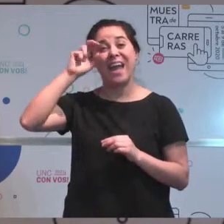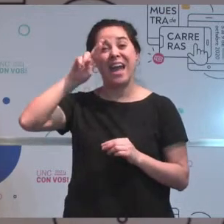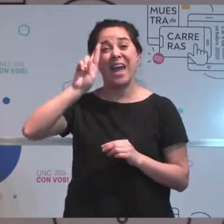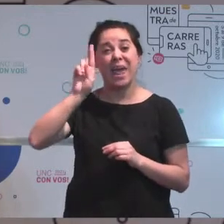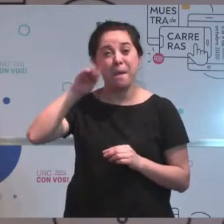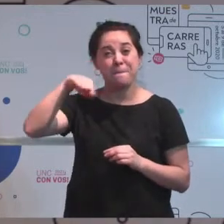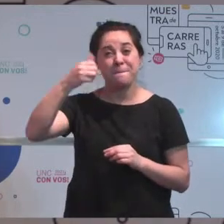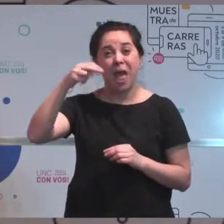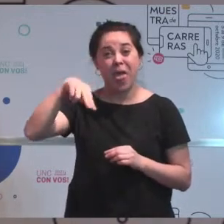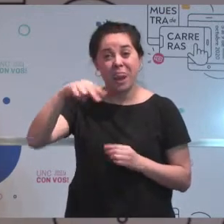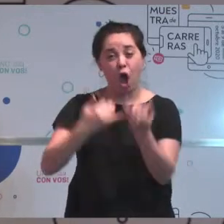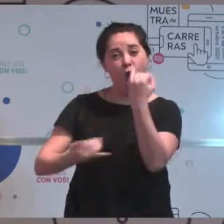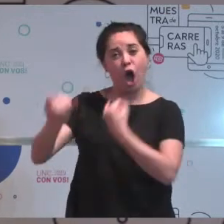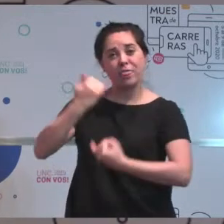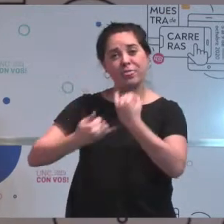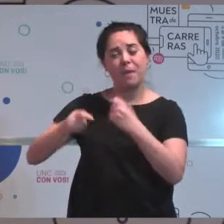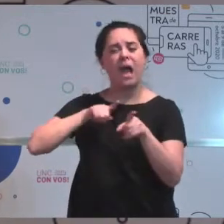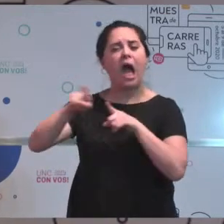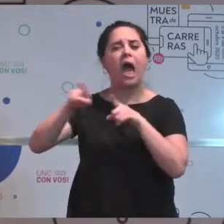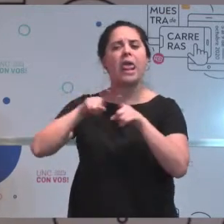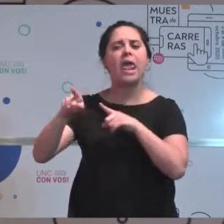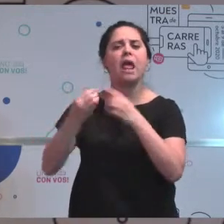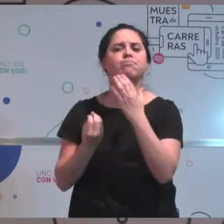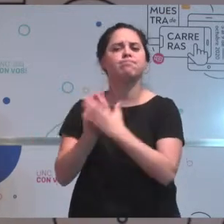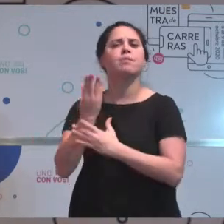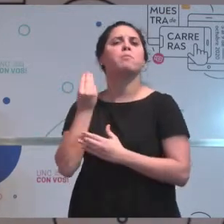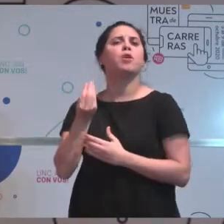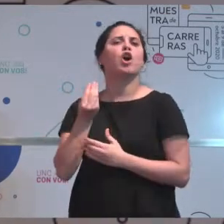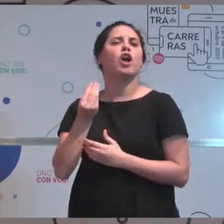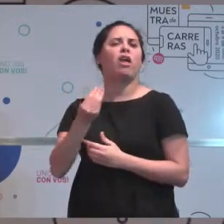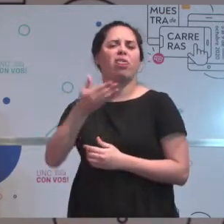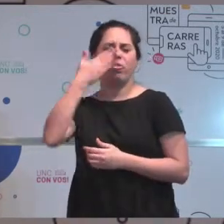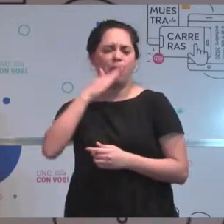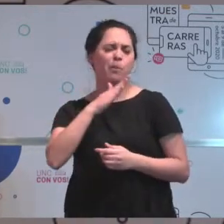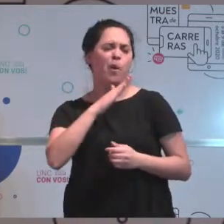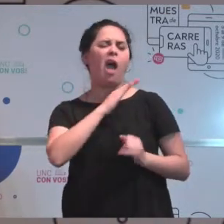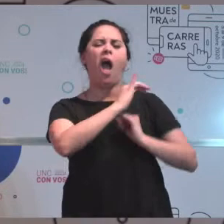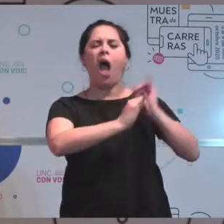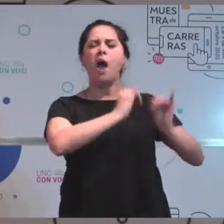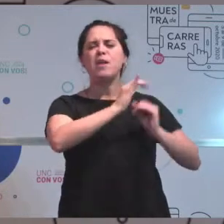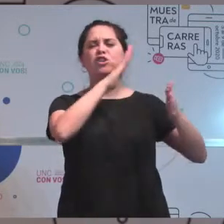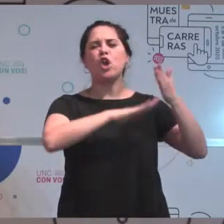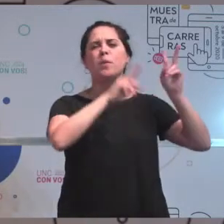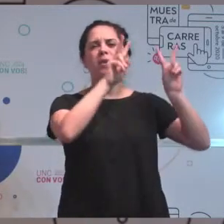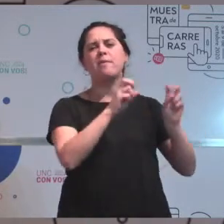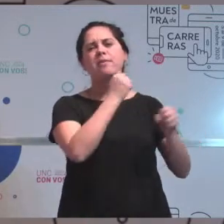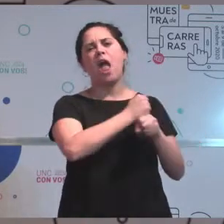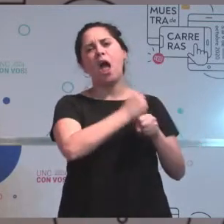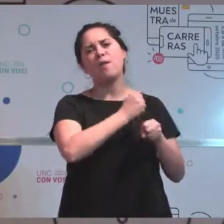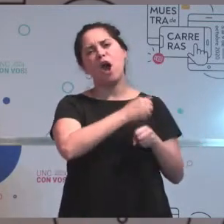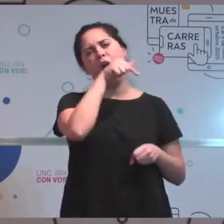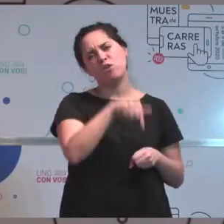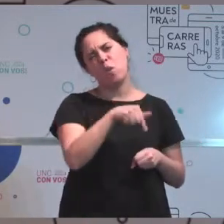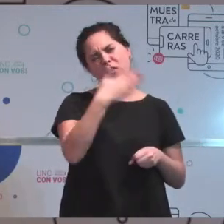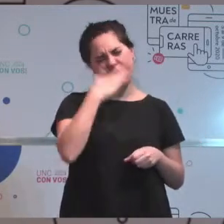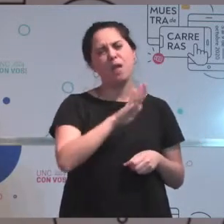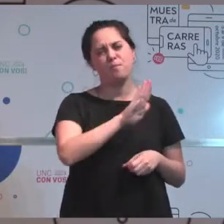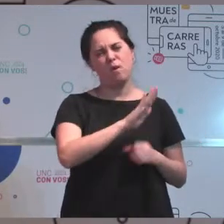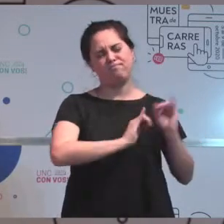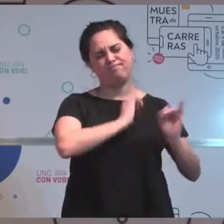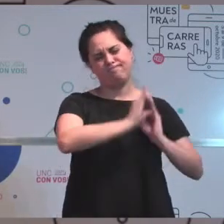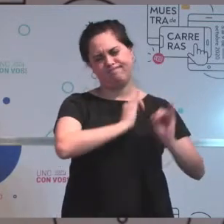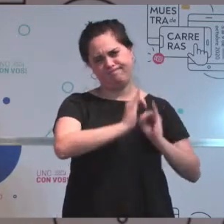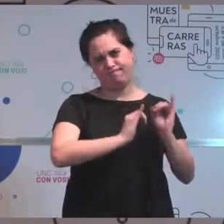iniciaste la carrera. Después vamos a ver el tema de los trabajos actuales, pero por ahí para ir comparando estas historias en lo que es los